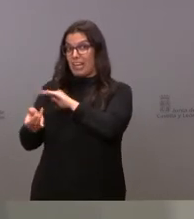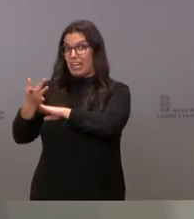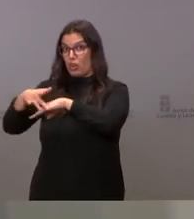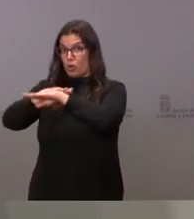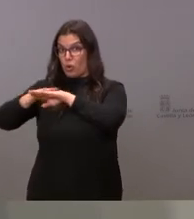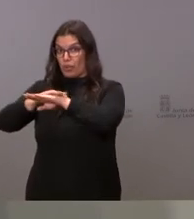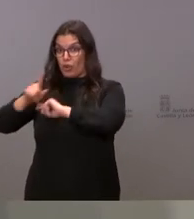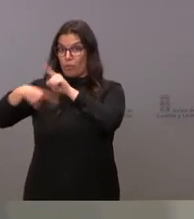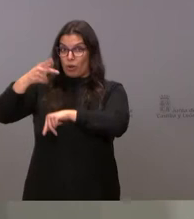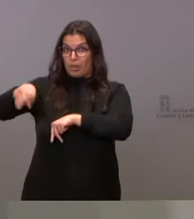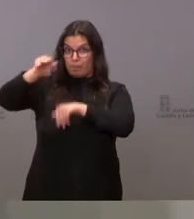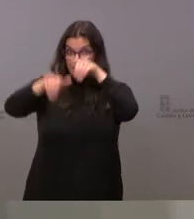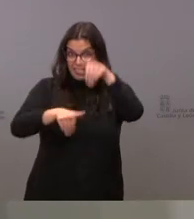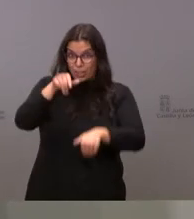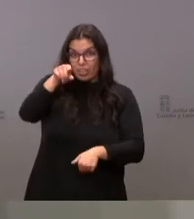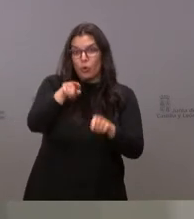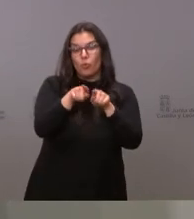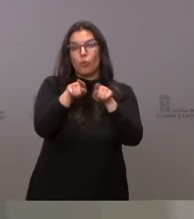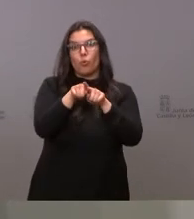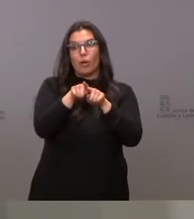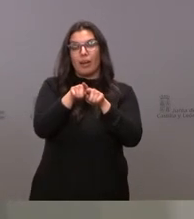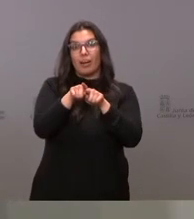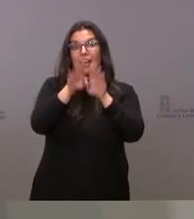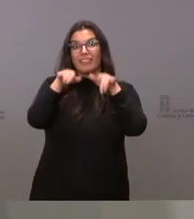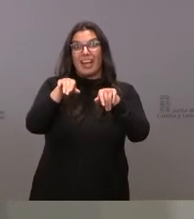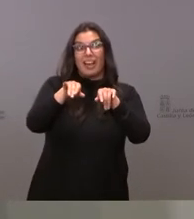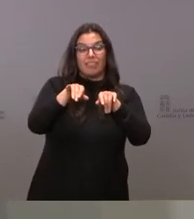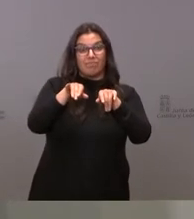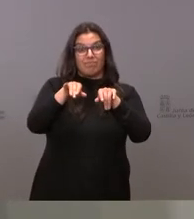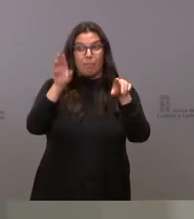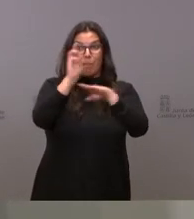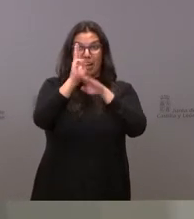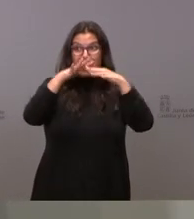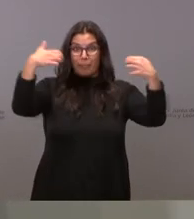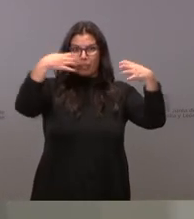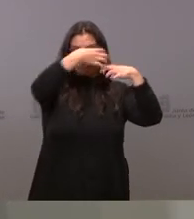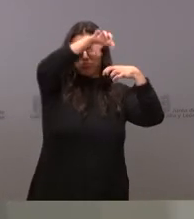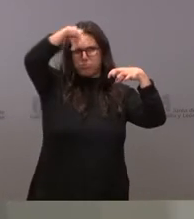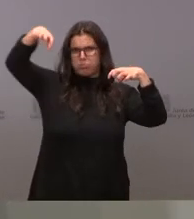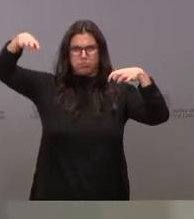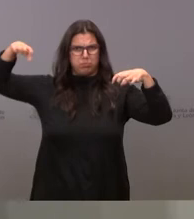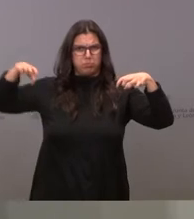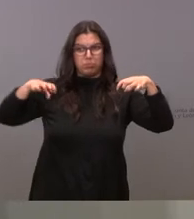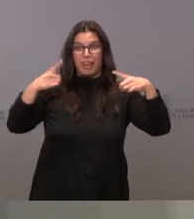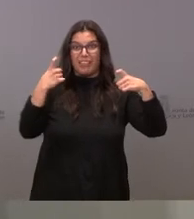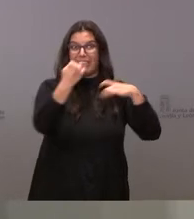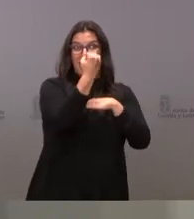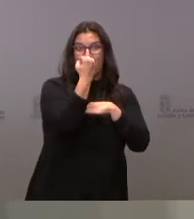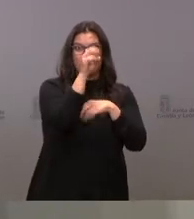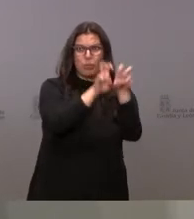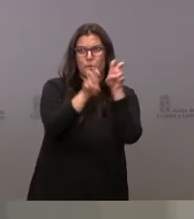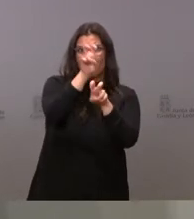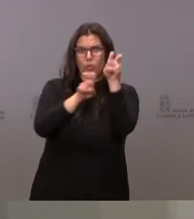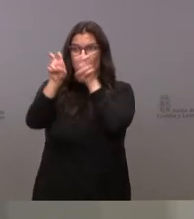esa dinámica. ¿Por qué? Porque el Parlamento está más fragmentado, se necesitan más votos, en la